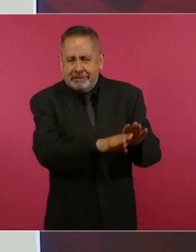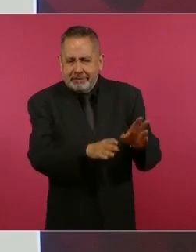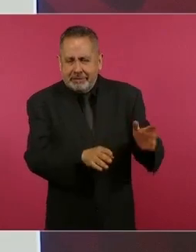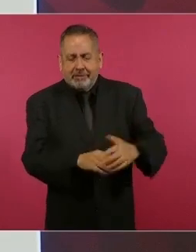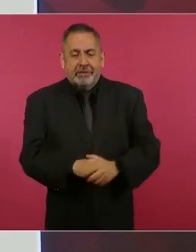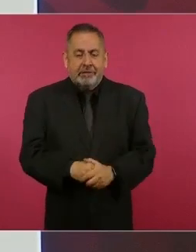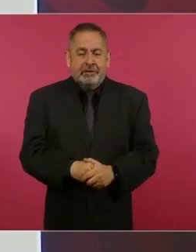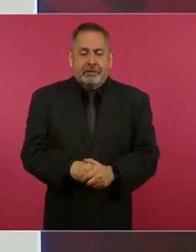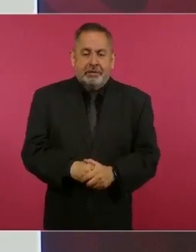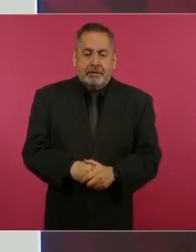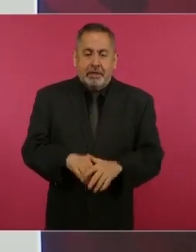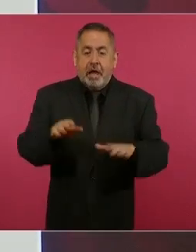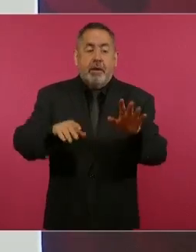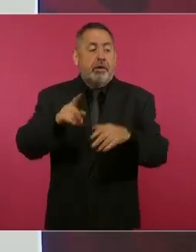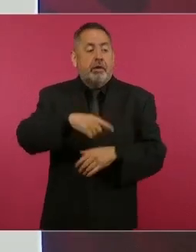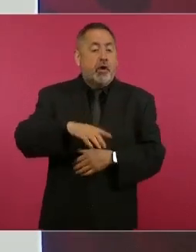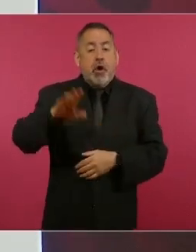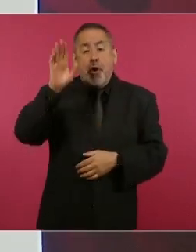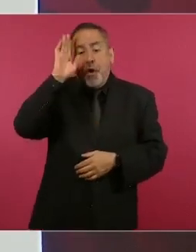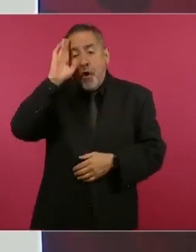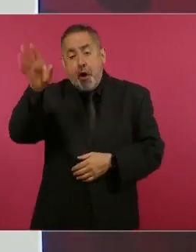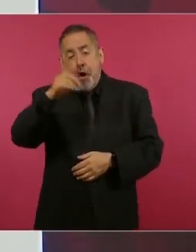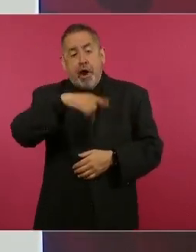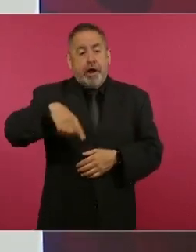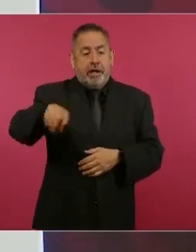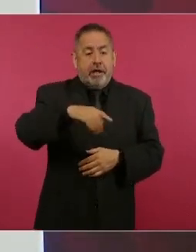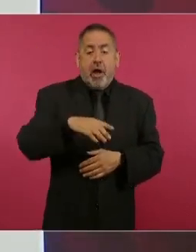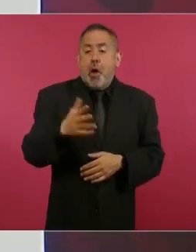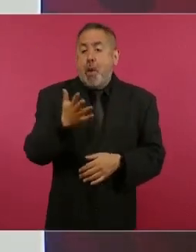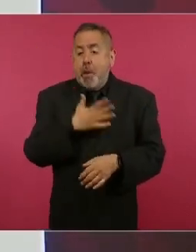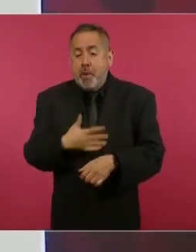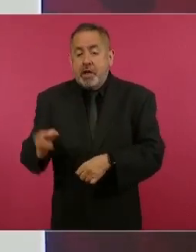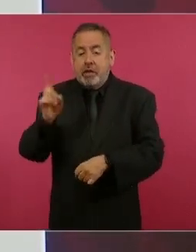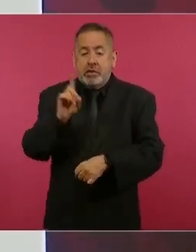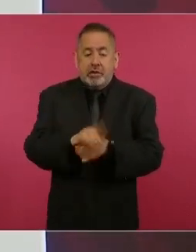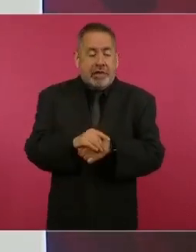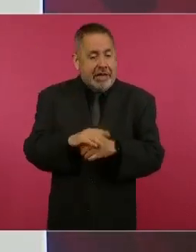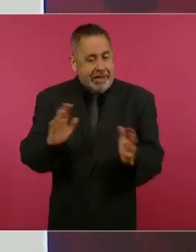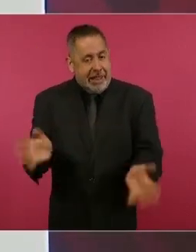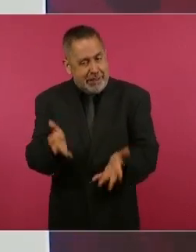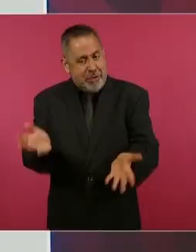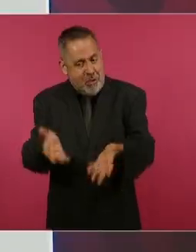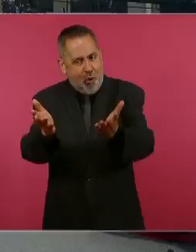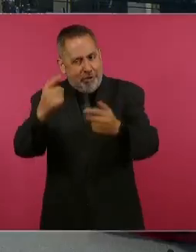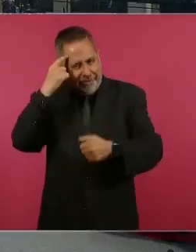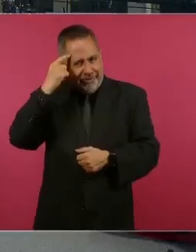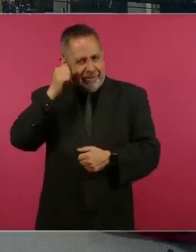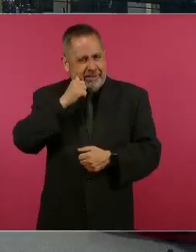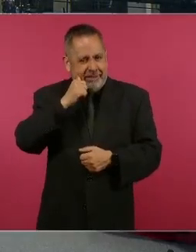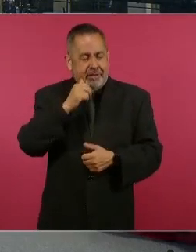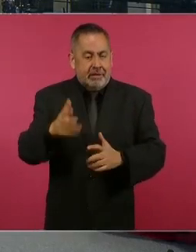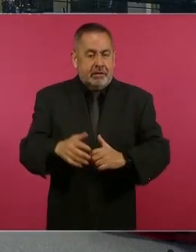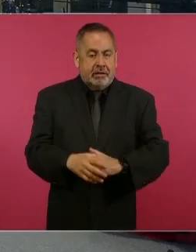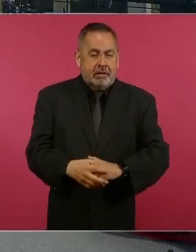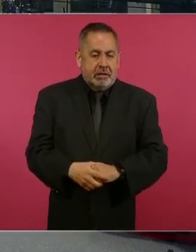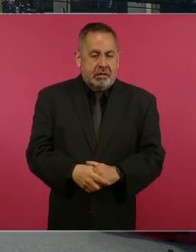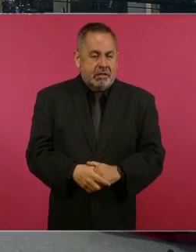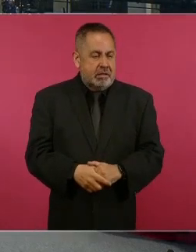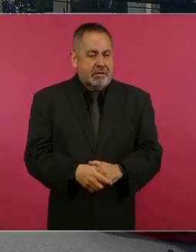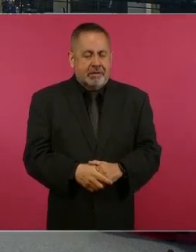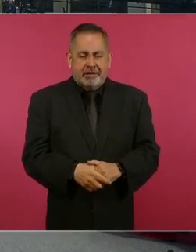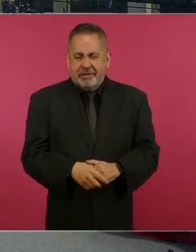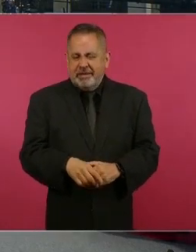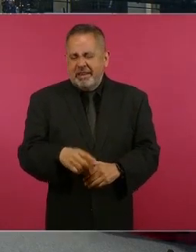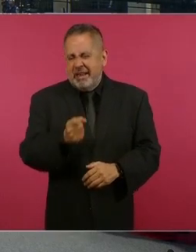les saludo a ustedes, buenos días, ánimo, me han